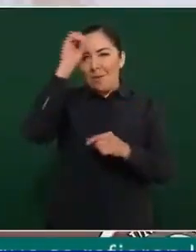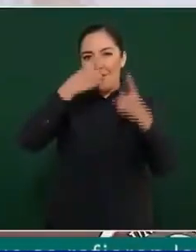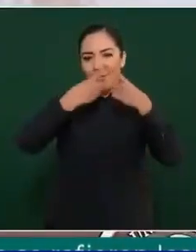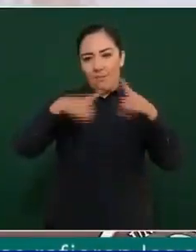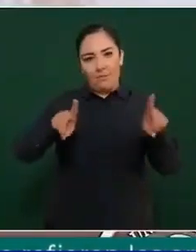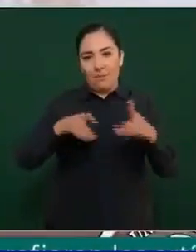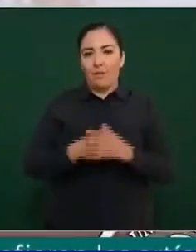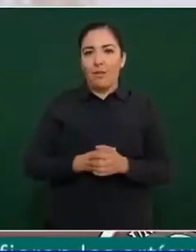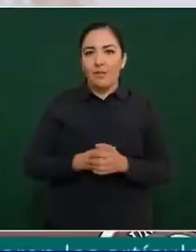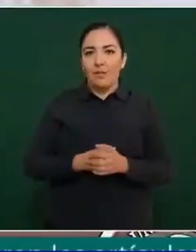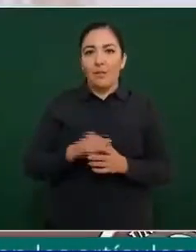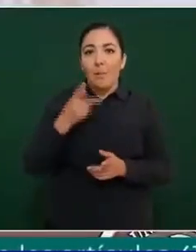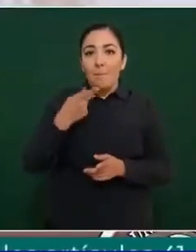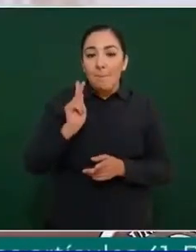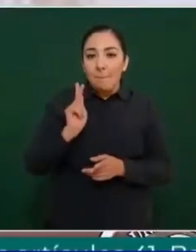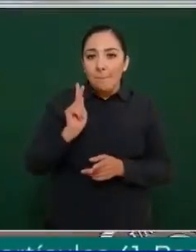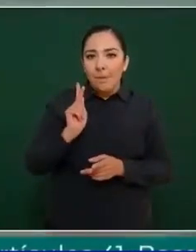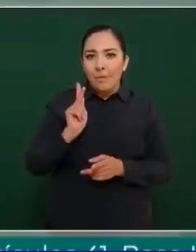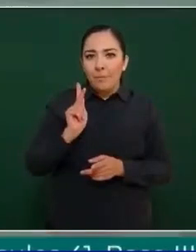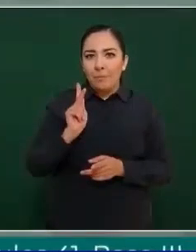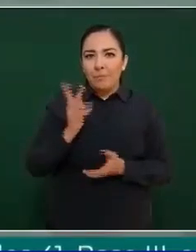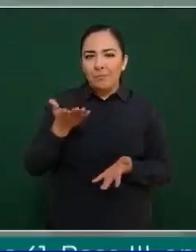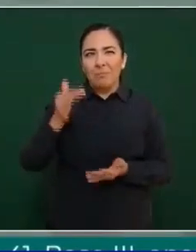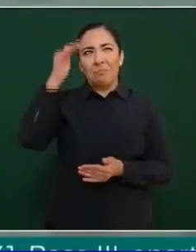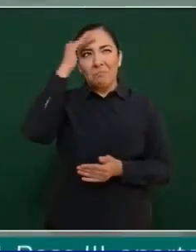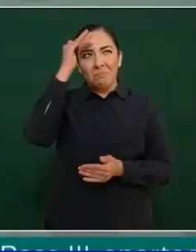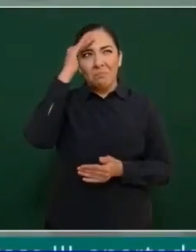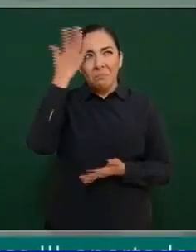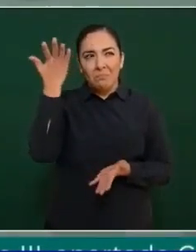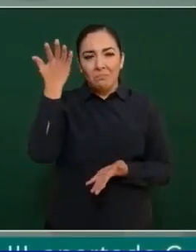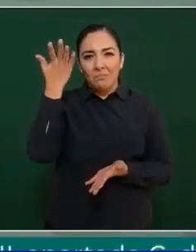que si lo analizamos bien no tiene que ver,